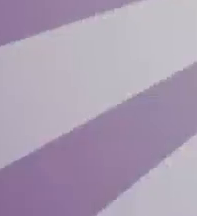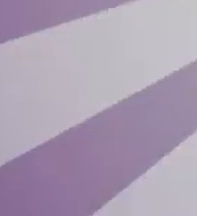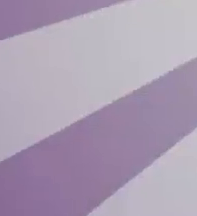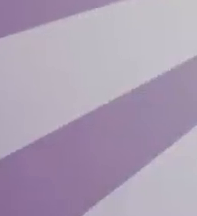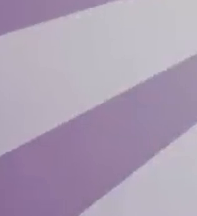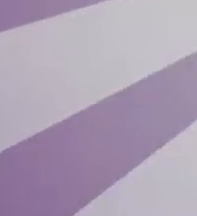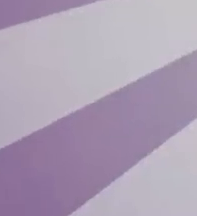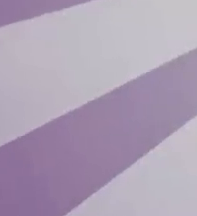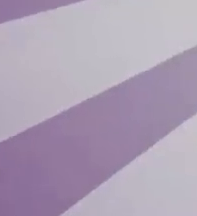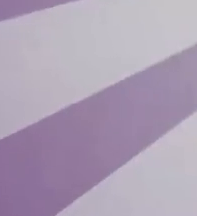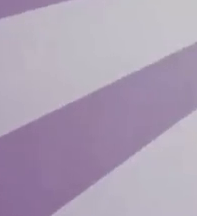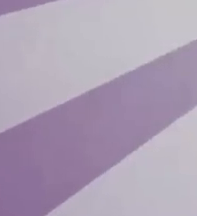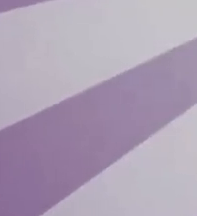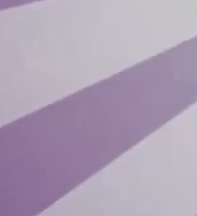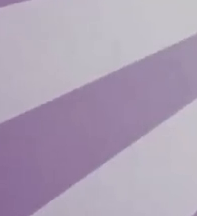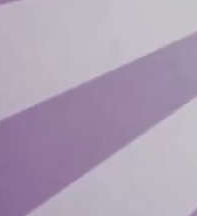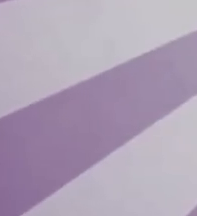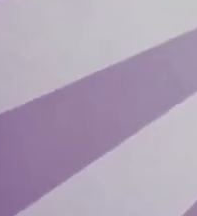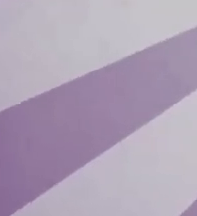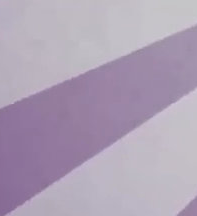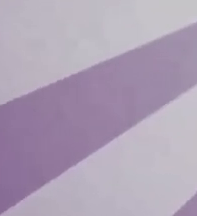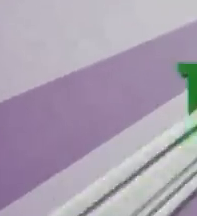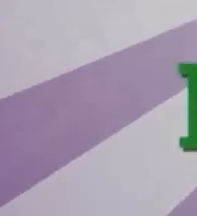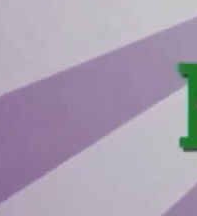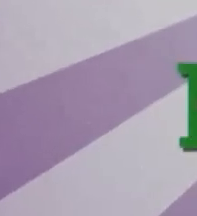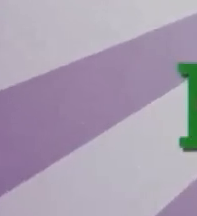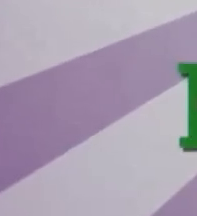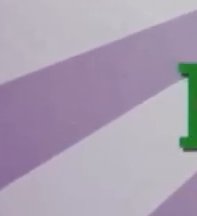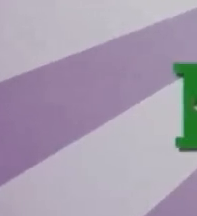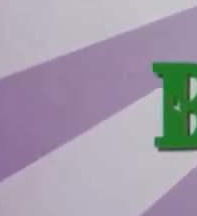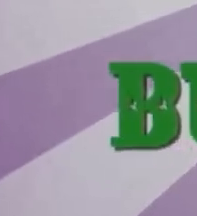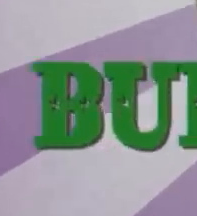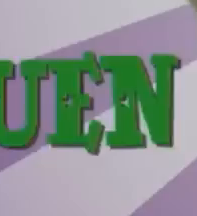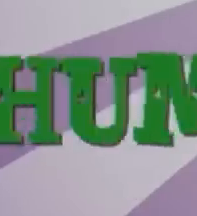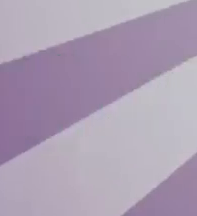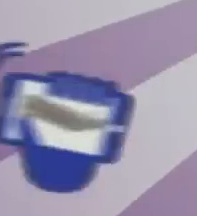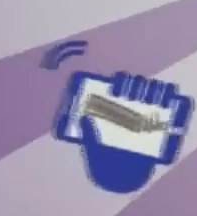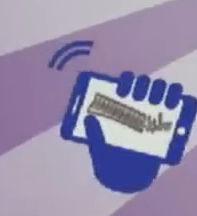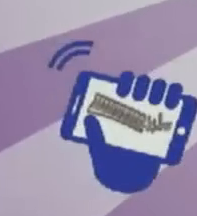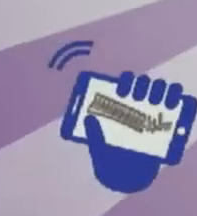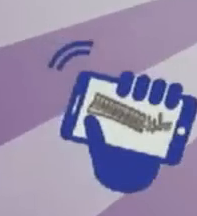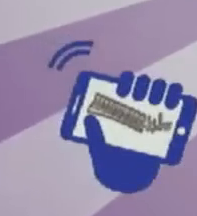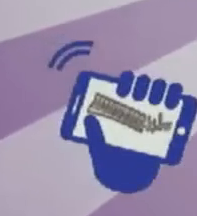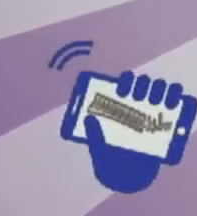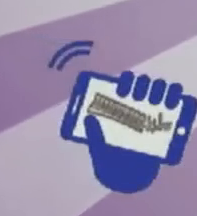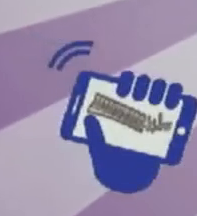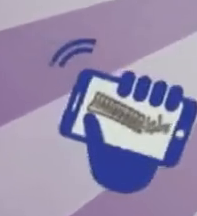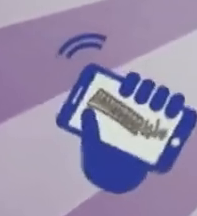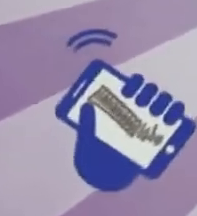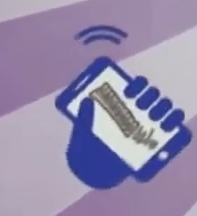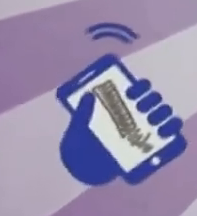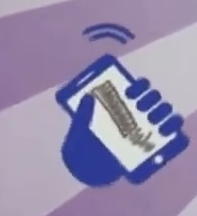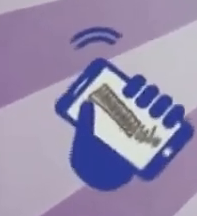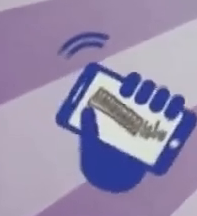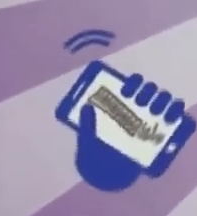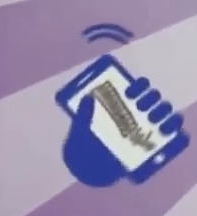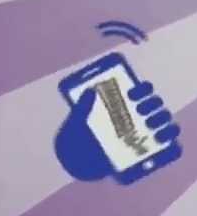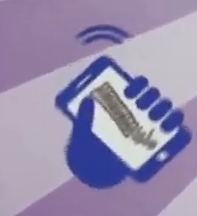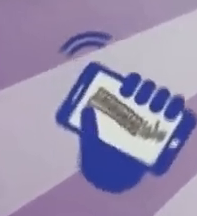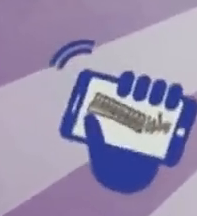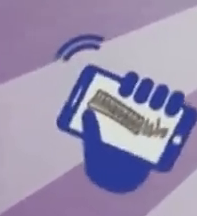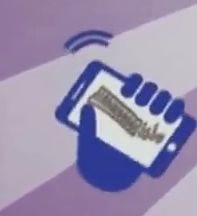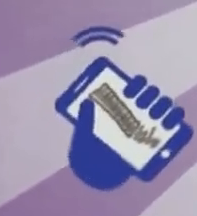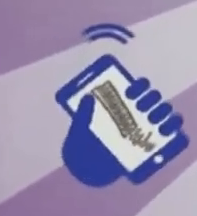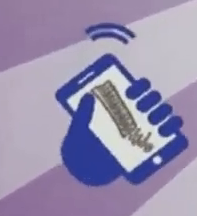Chaus, risas, alegría y buen humor. Comuníquense ya al 311-853